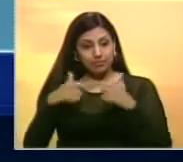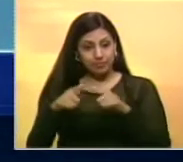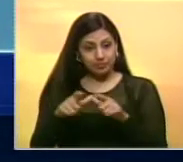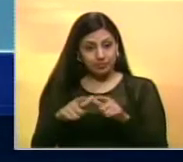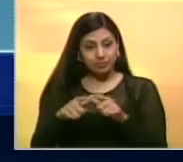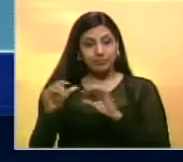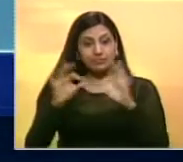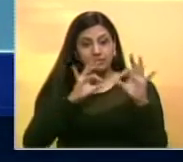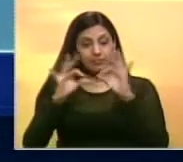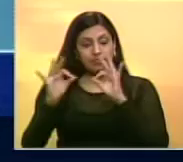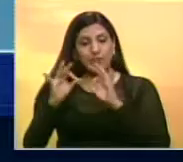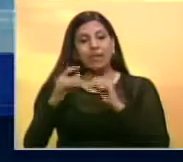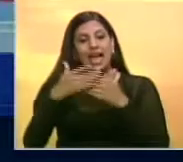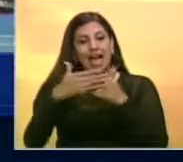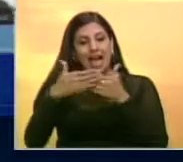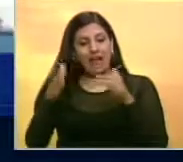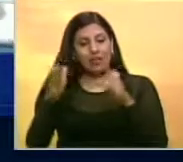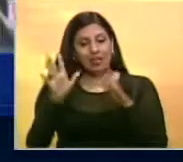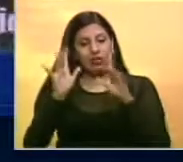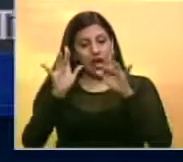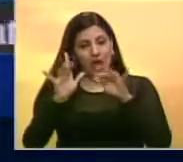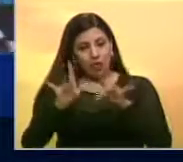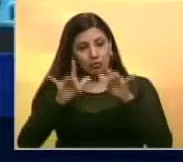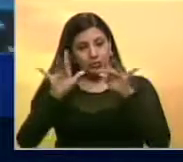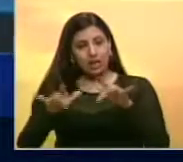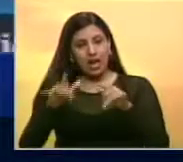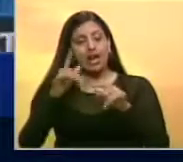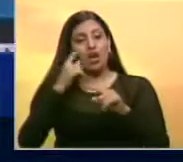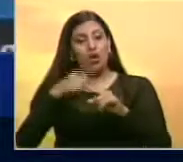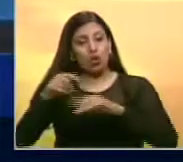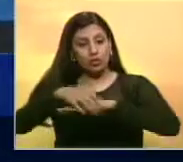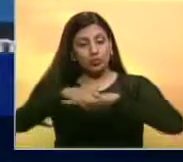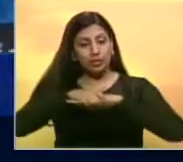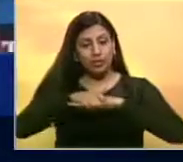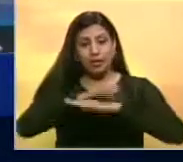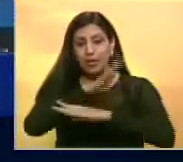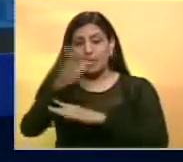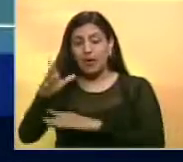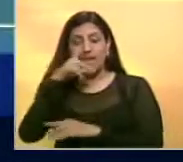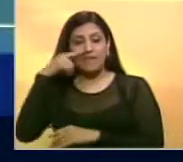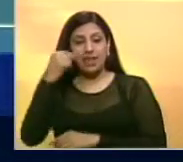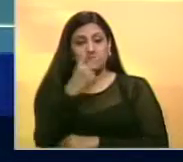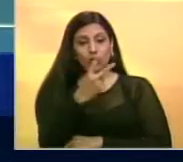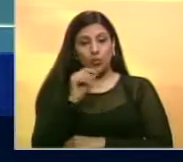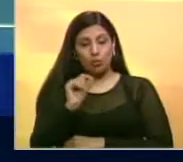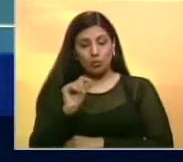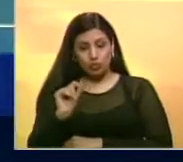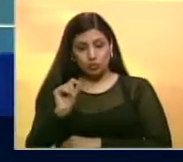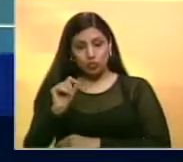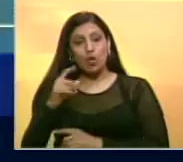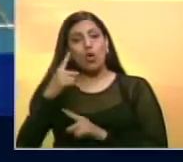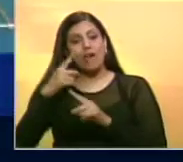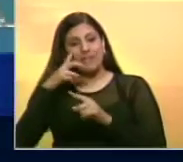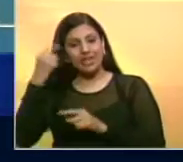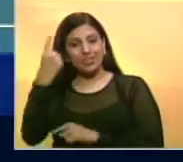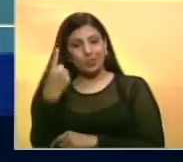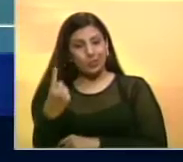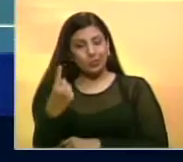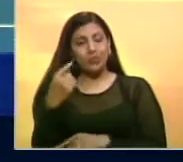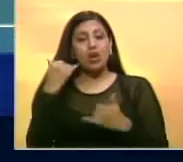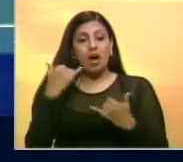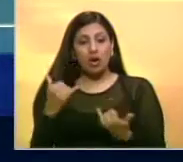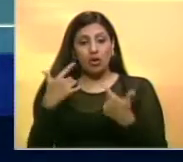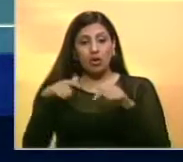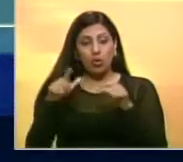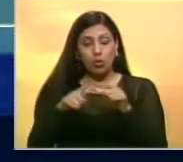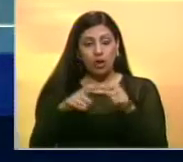mixtos de preparación para el Abierto de Australia Gran Bretaña debutó con éxito tras derrotar a Francia dos puntos a uno Andy Murray comandó al